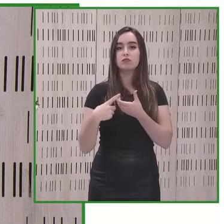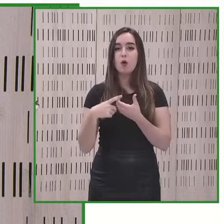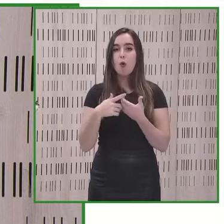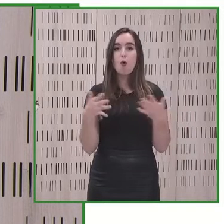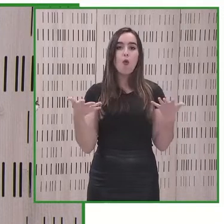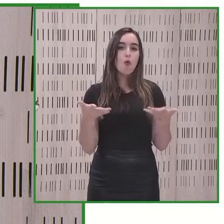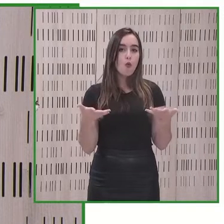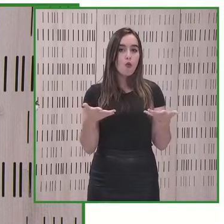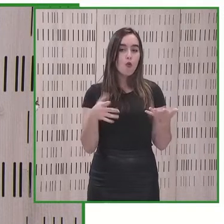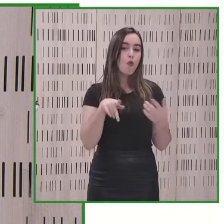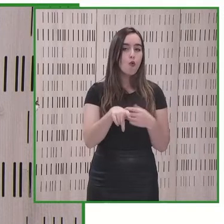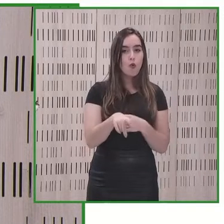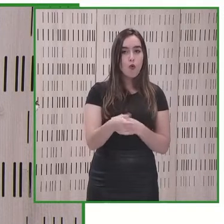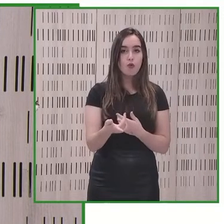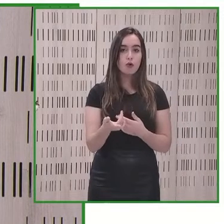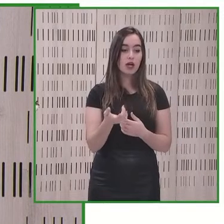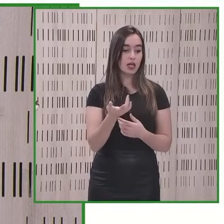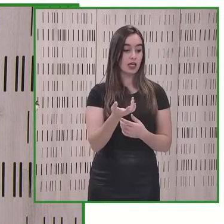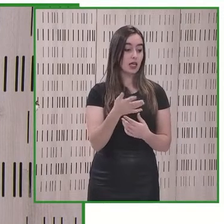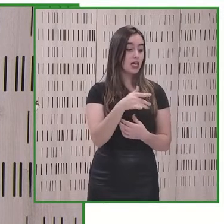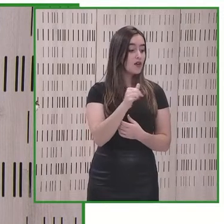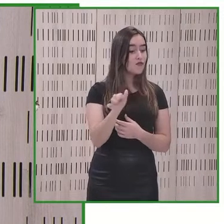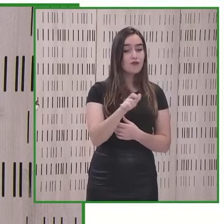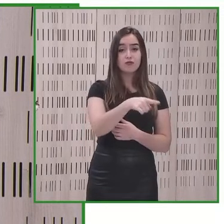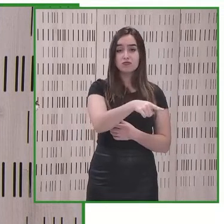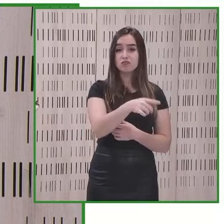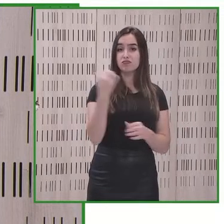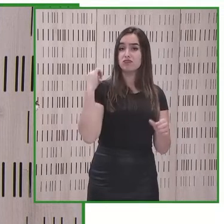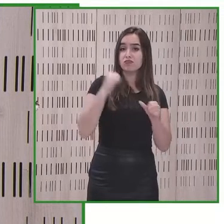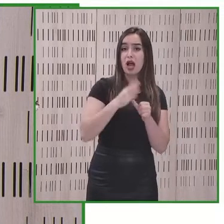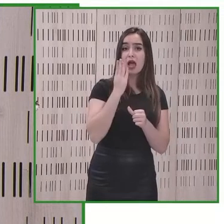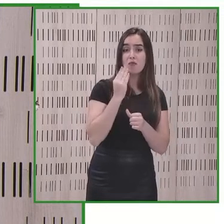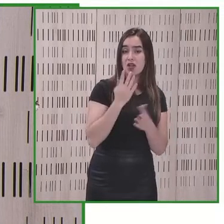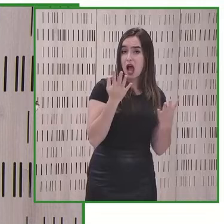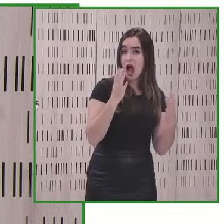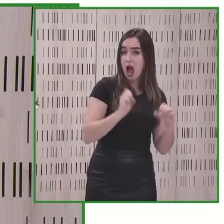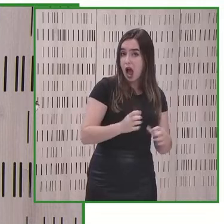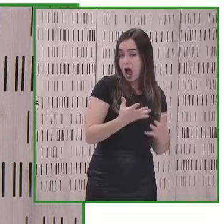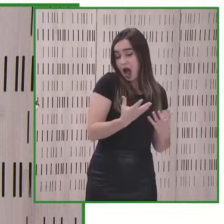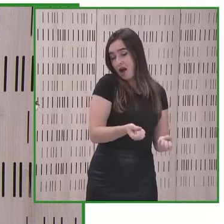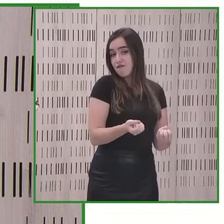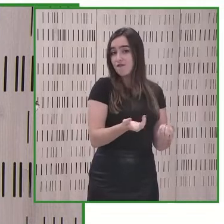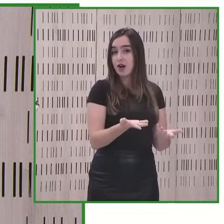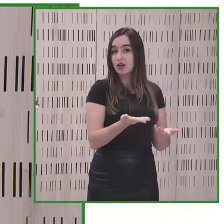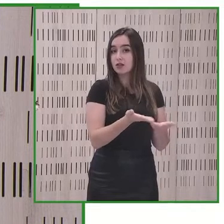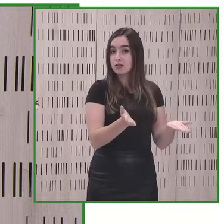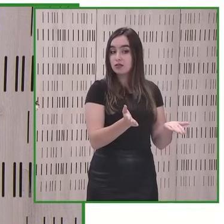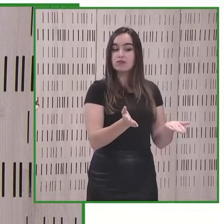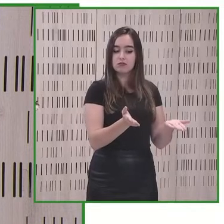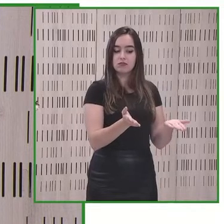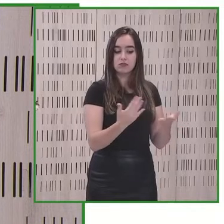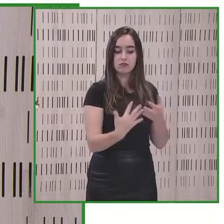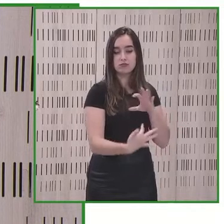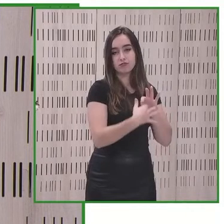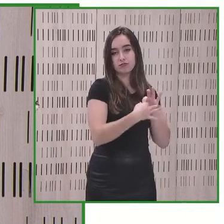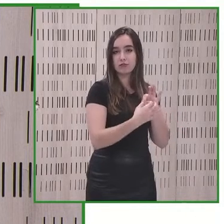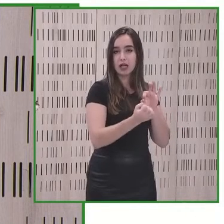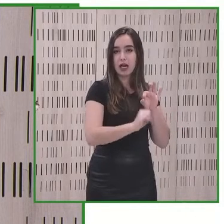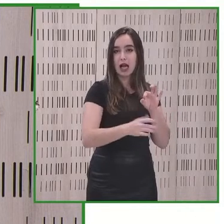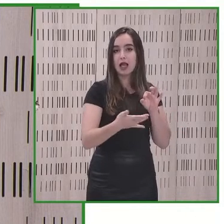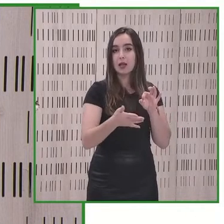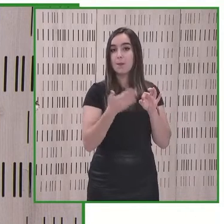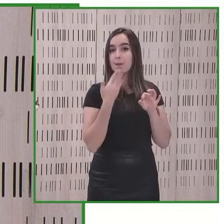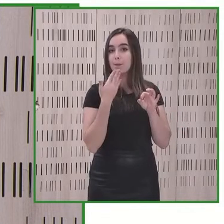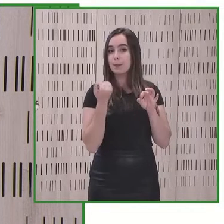acostumbrados a trabajar en la inclusión o participan pues la recuperación seguramente será justa si se queda fuera operadores que tienen